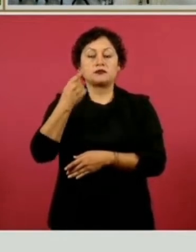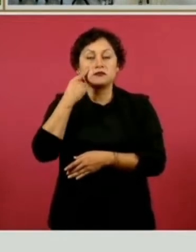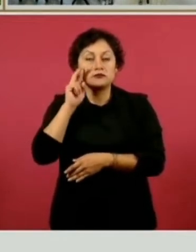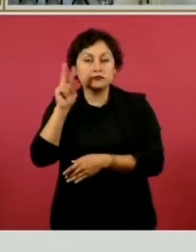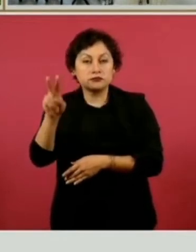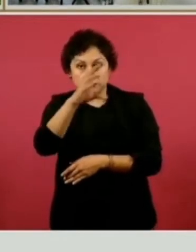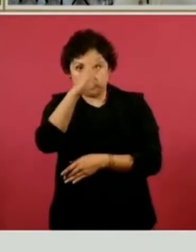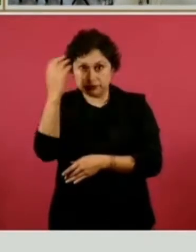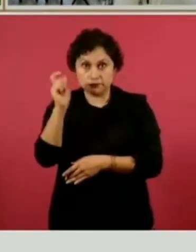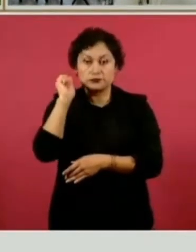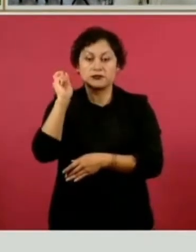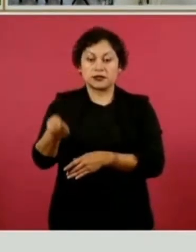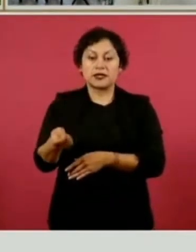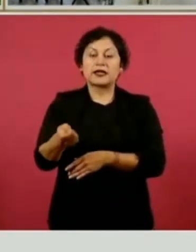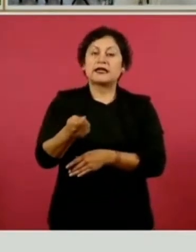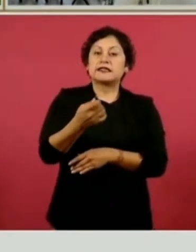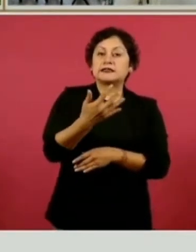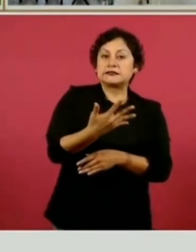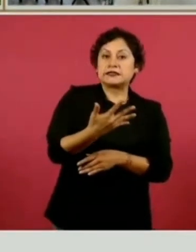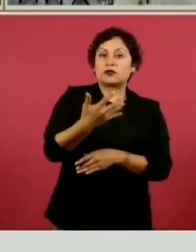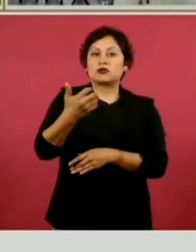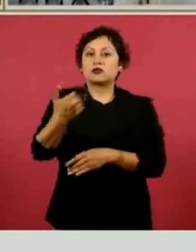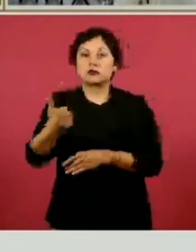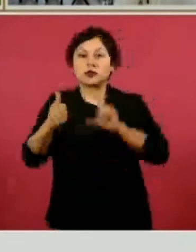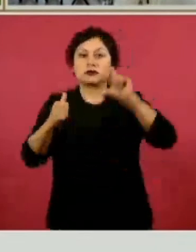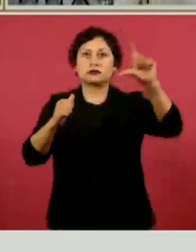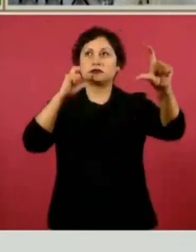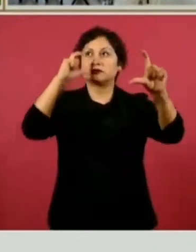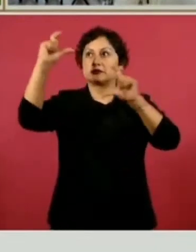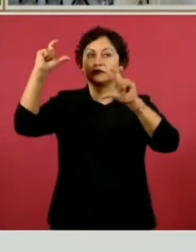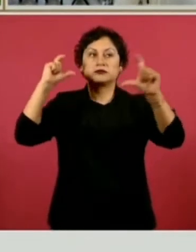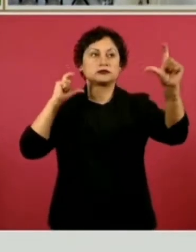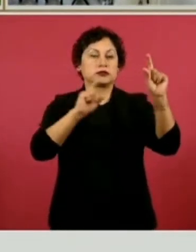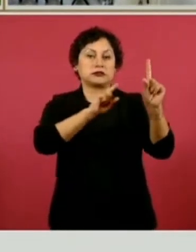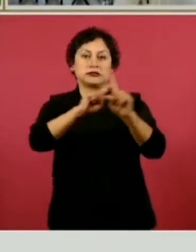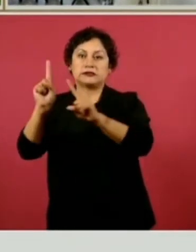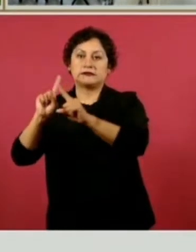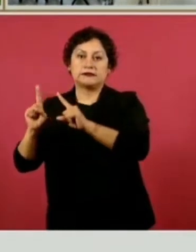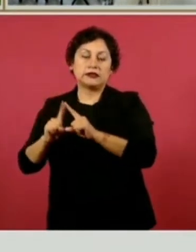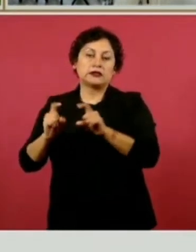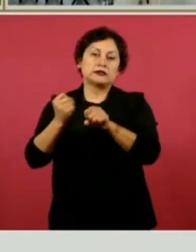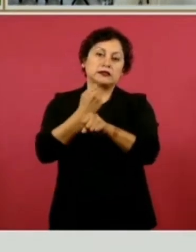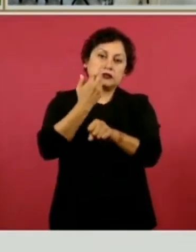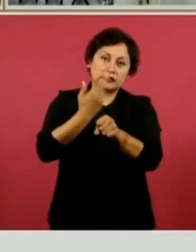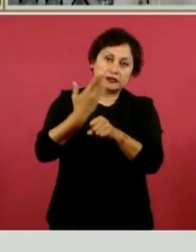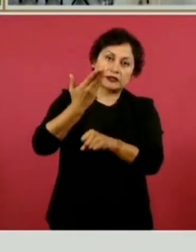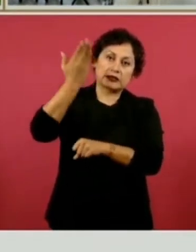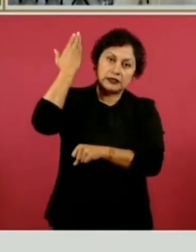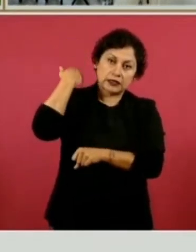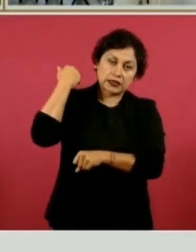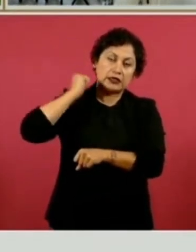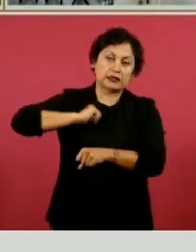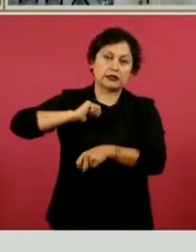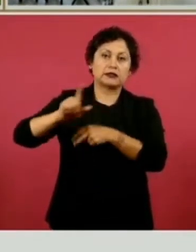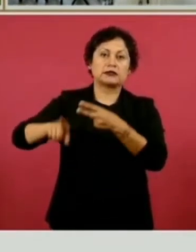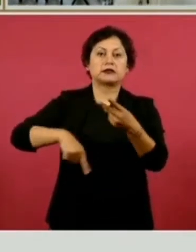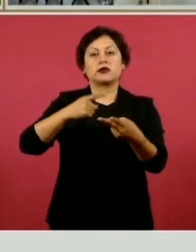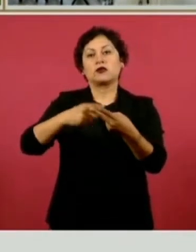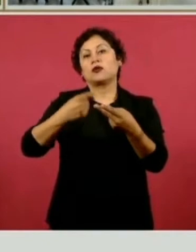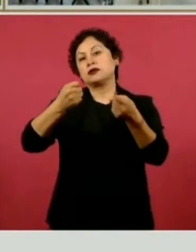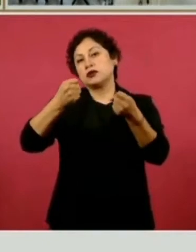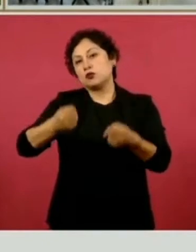uno más seis logos de diferentes instituciones, entre Secretaría de Salubridad y Asistencia, Seguro Popular,